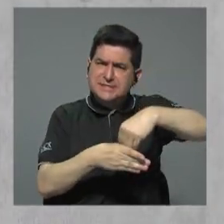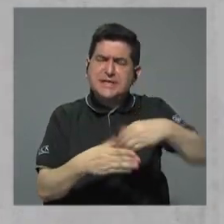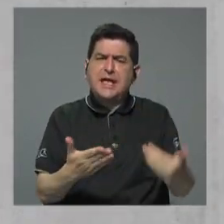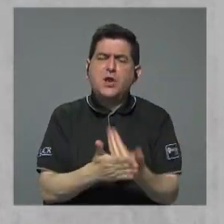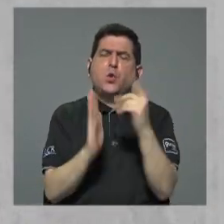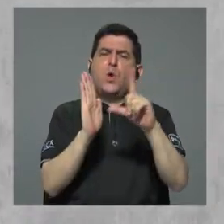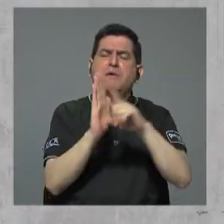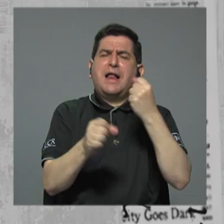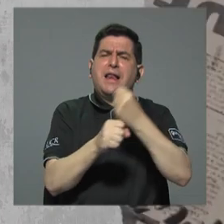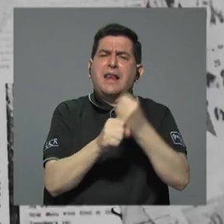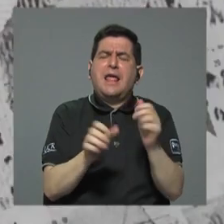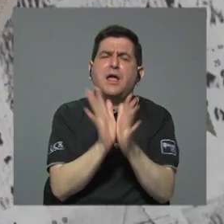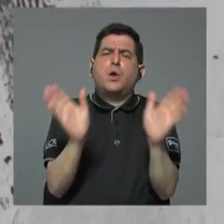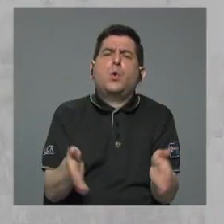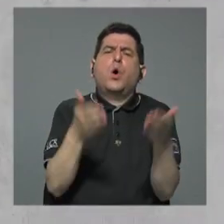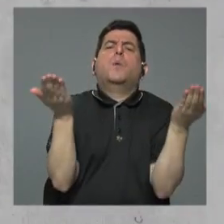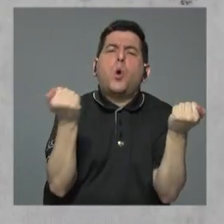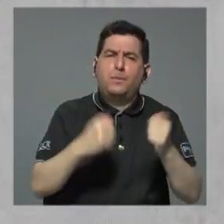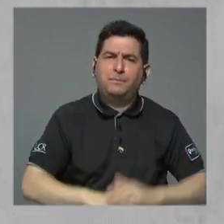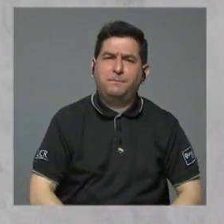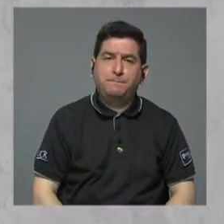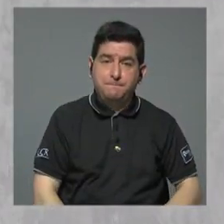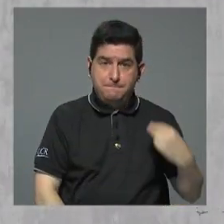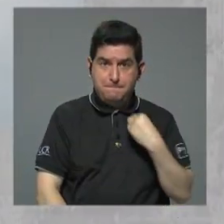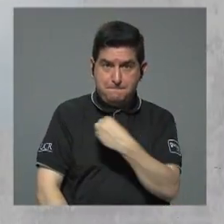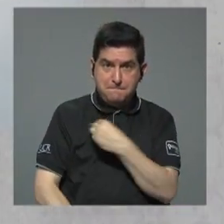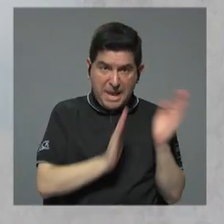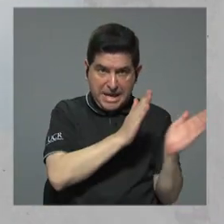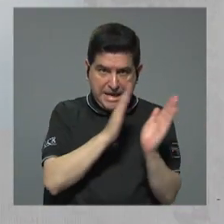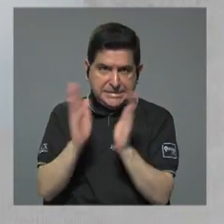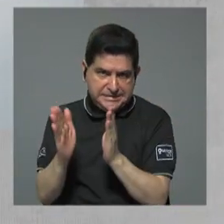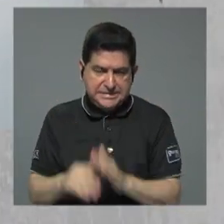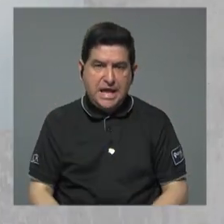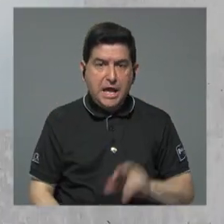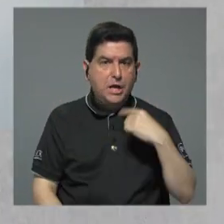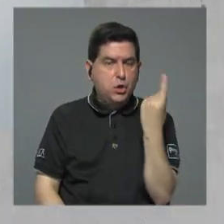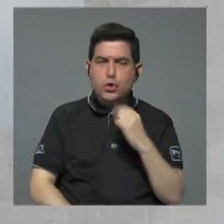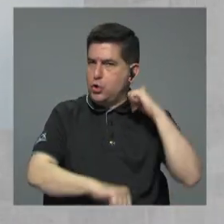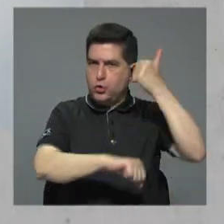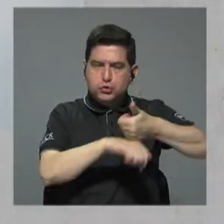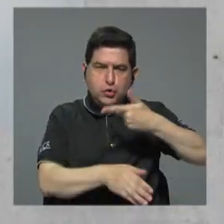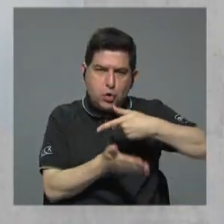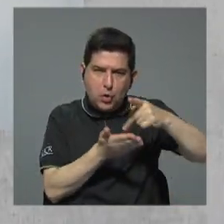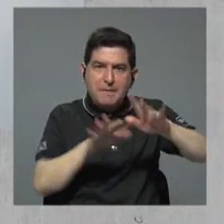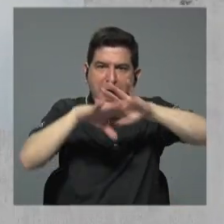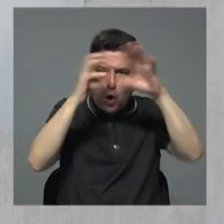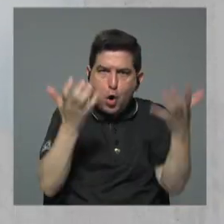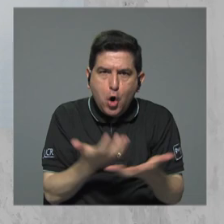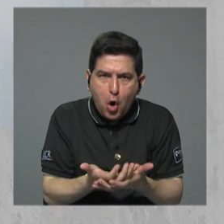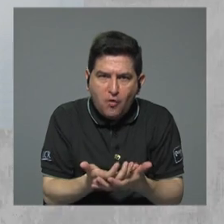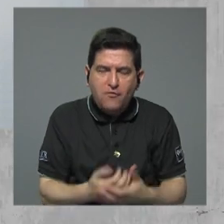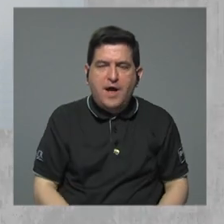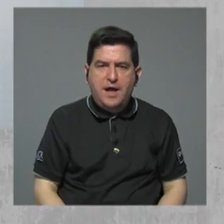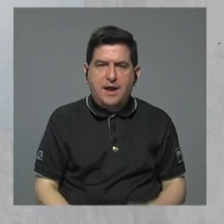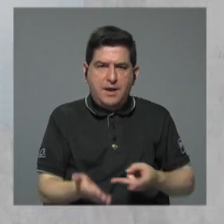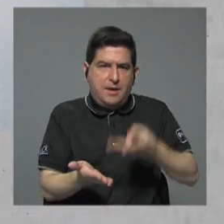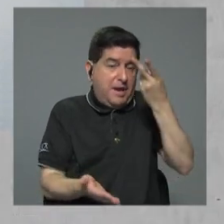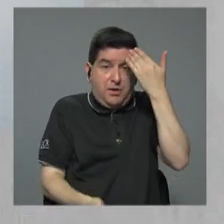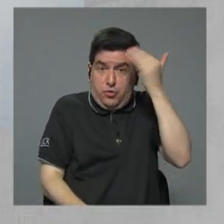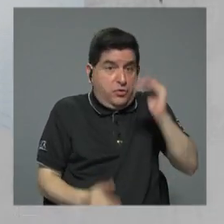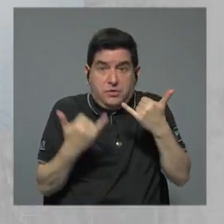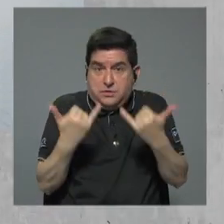en la nueva Ley de Empleo Público? El Ministerio de Planificación no solo definirá un salario global, cuyo monto todavía se